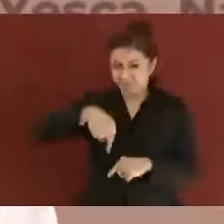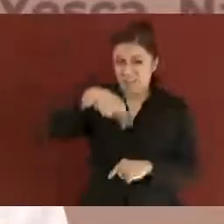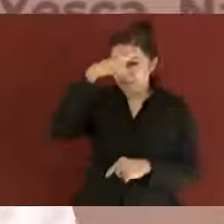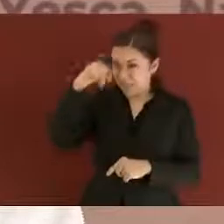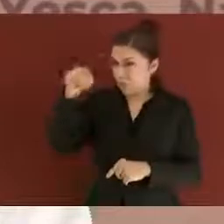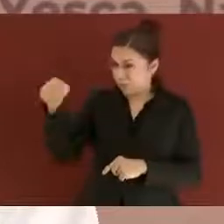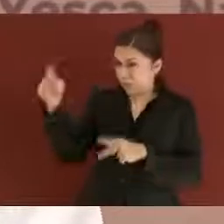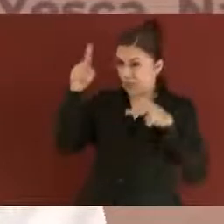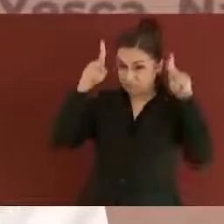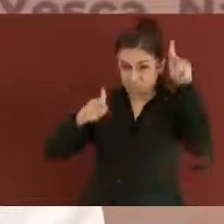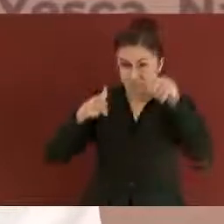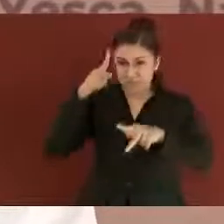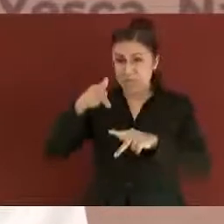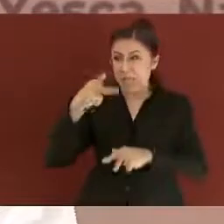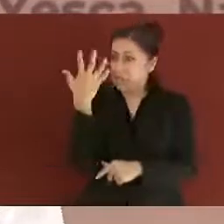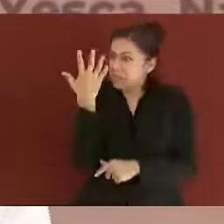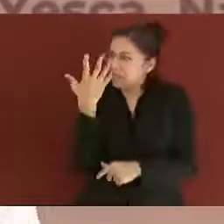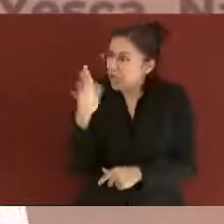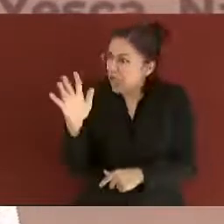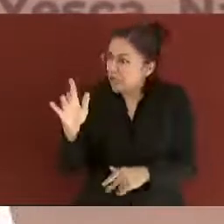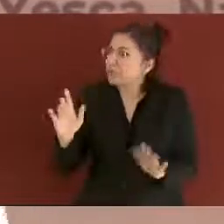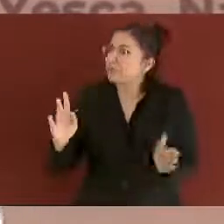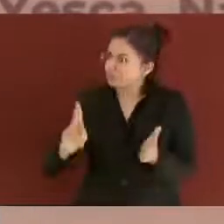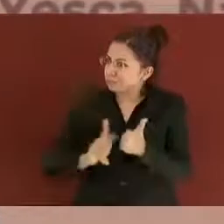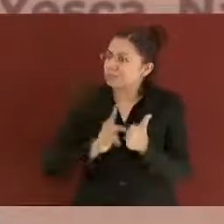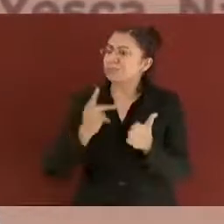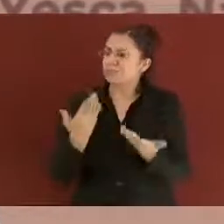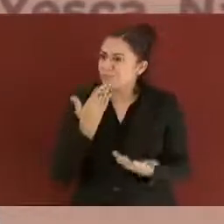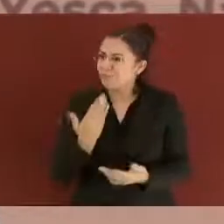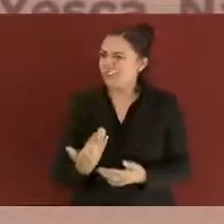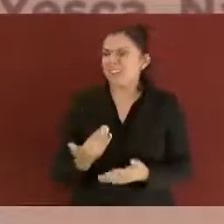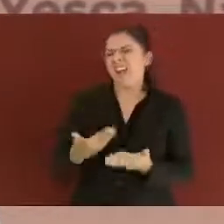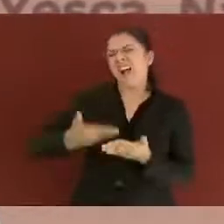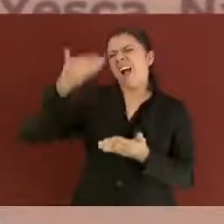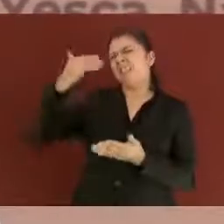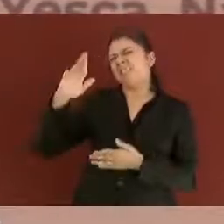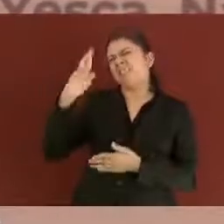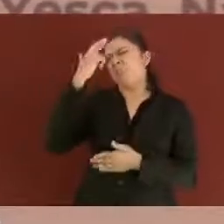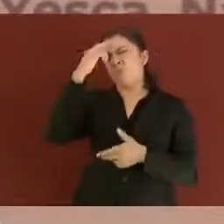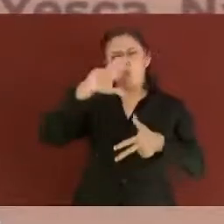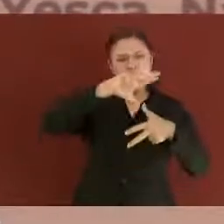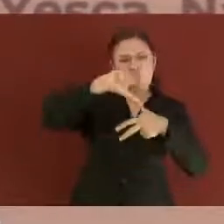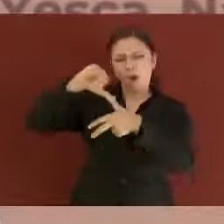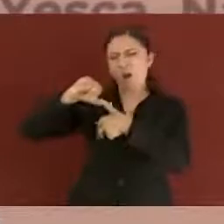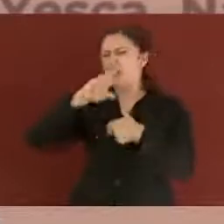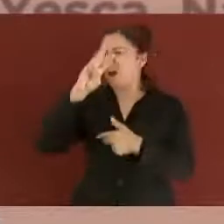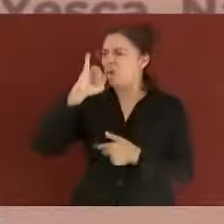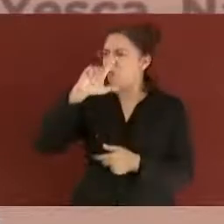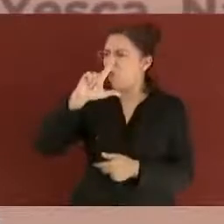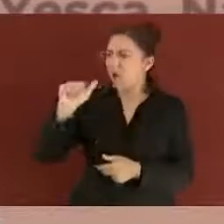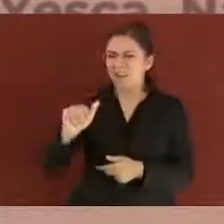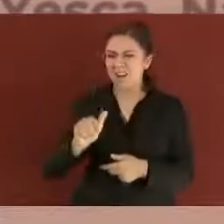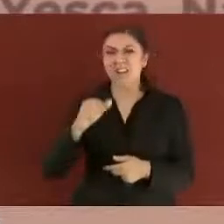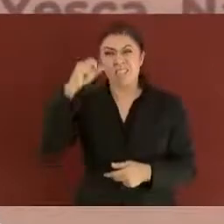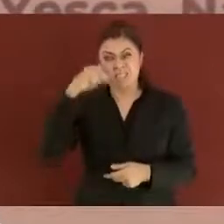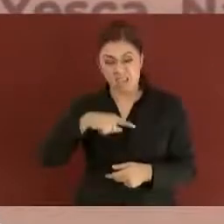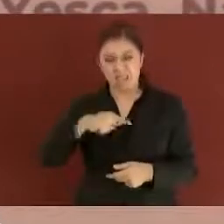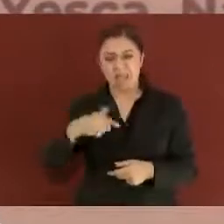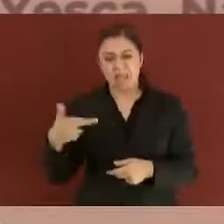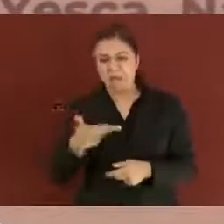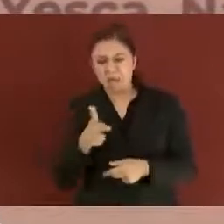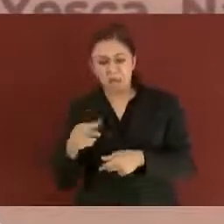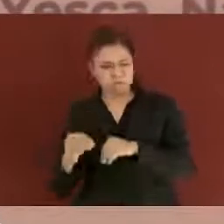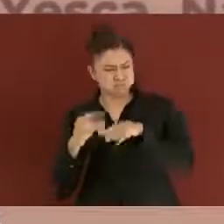cuando vivíamos la emergencia por la tragedia que trajo el huracán Huila y el desbordamiento de los ríos en el